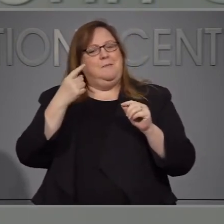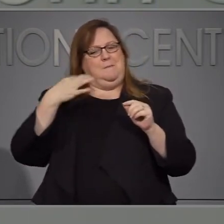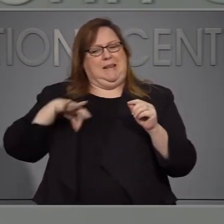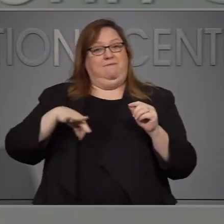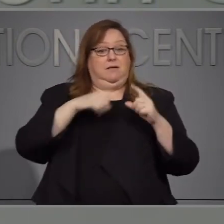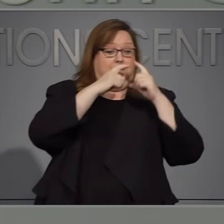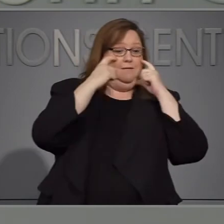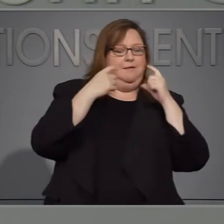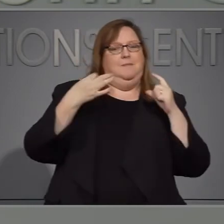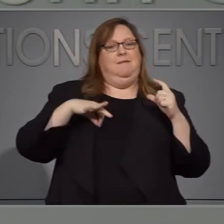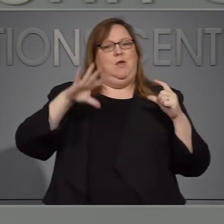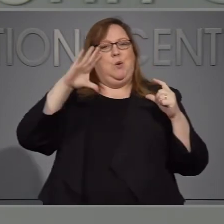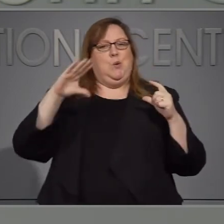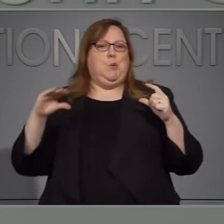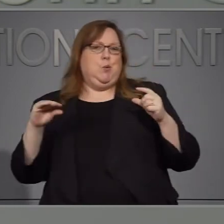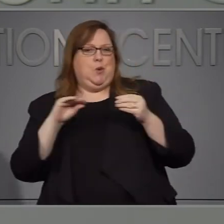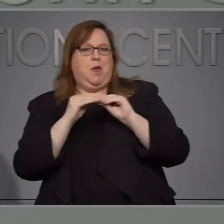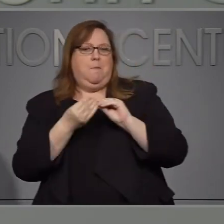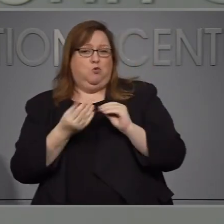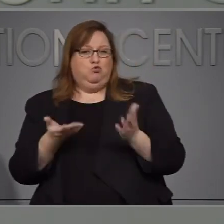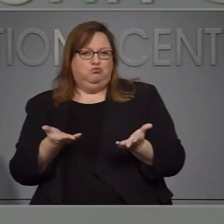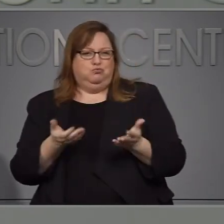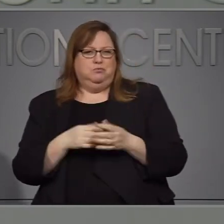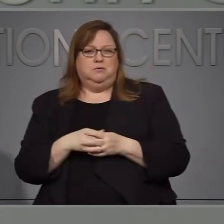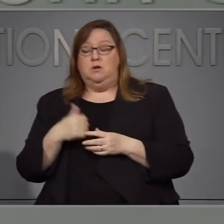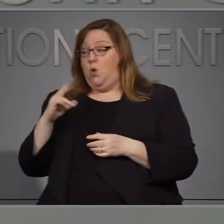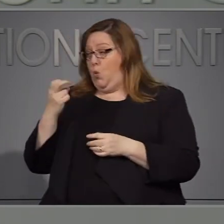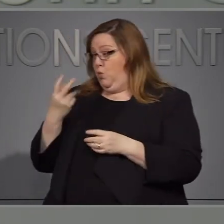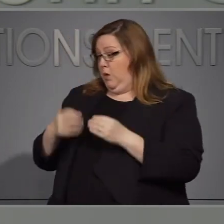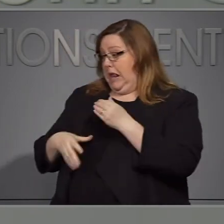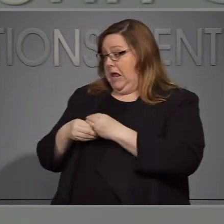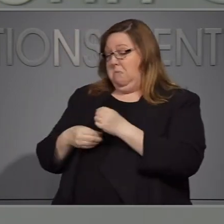Y de mejores resultados. La siguiente pregunta.